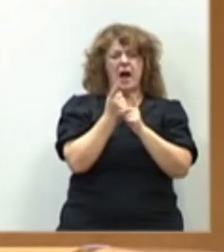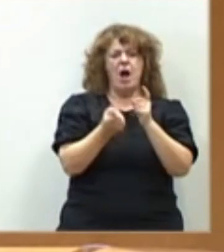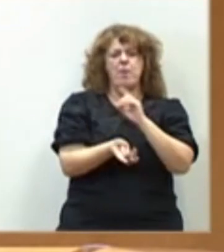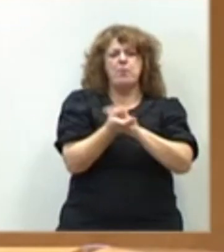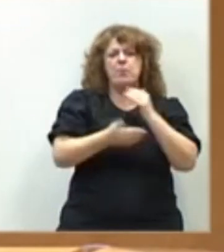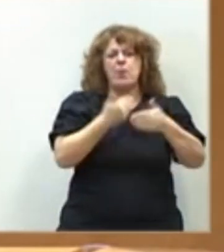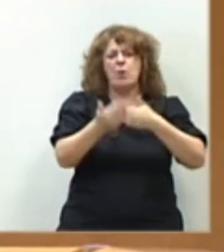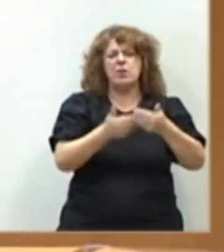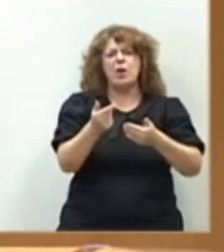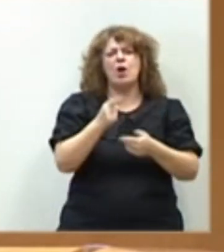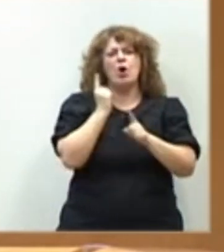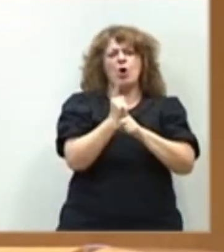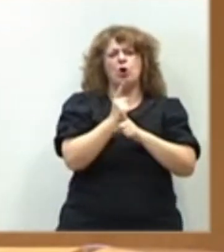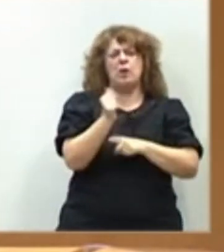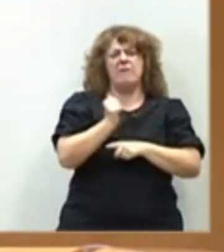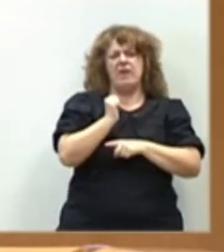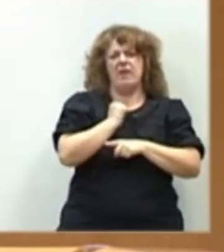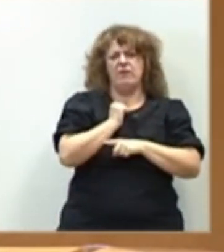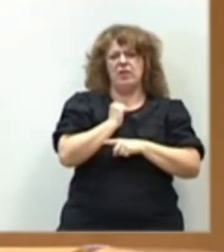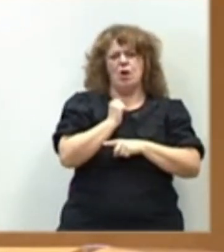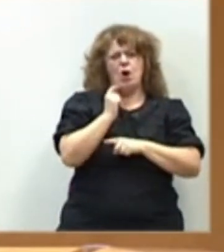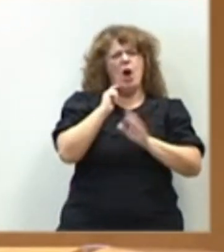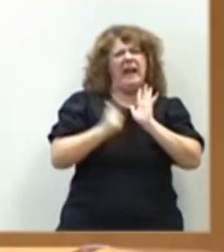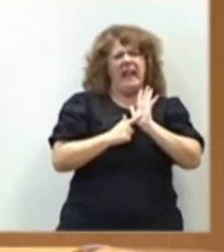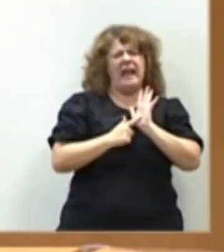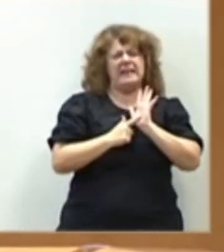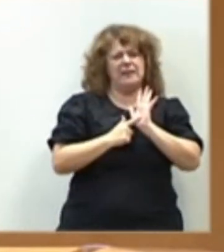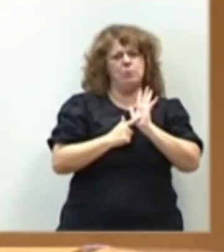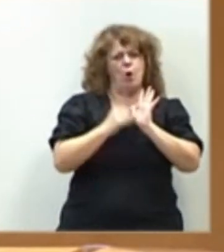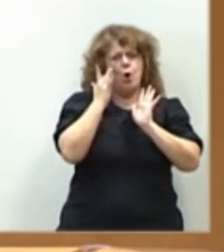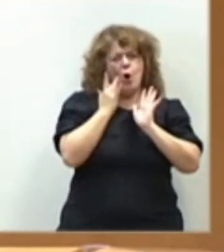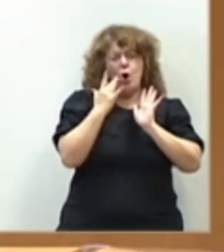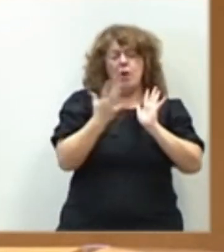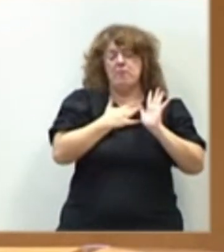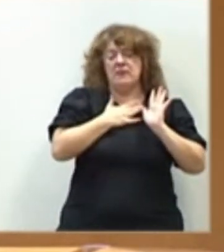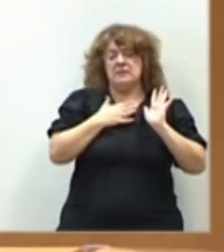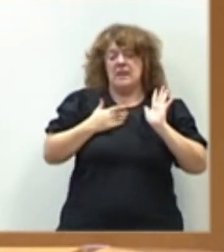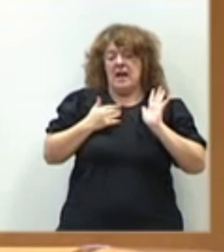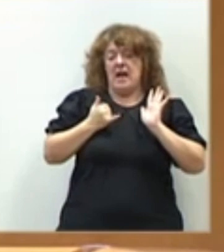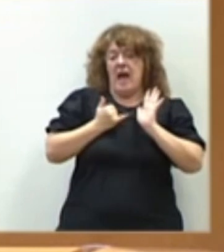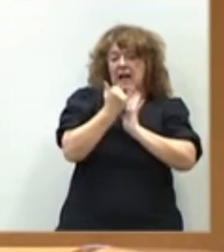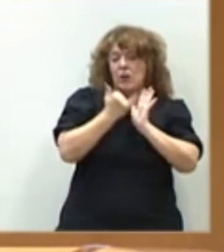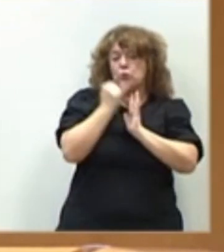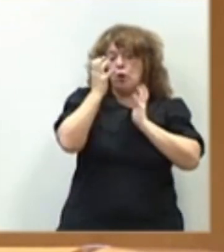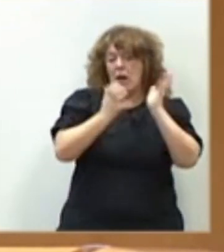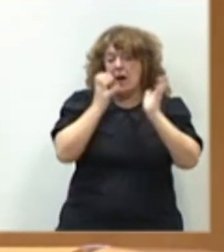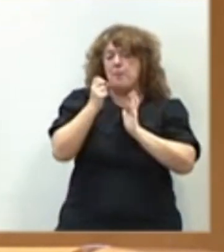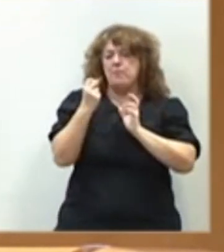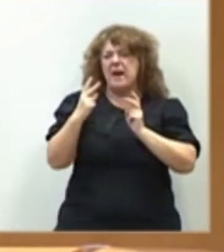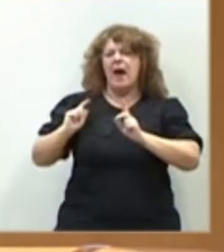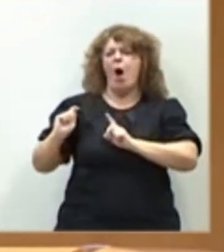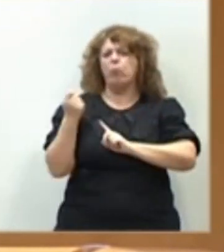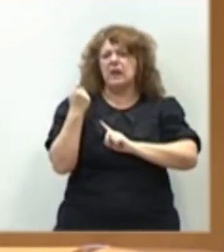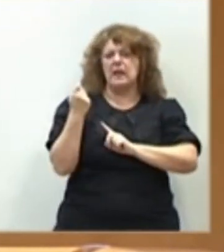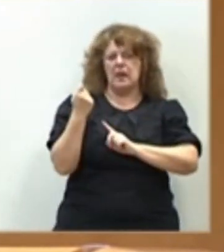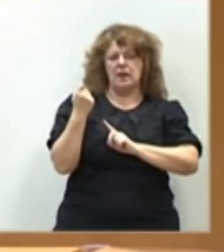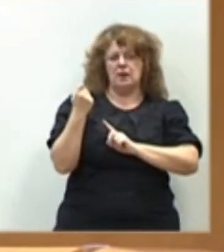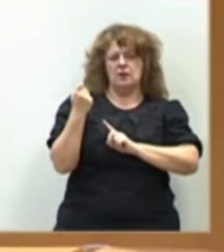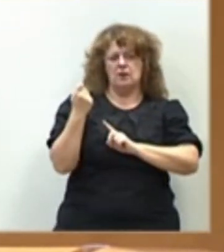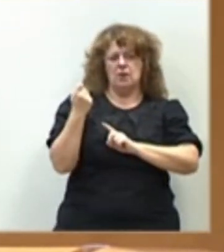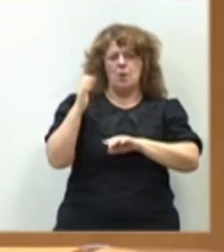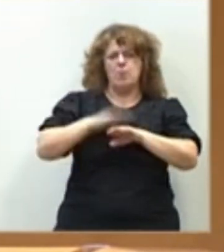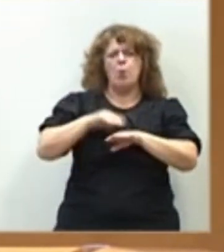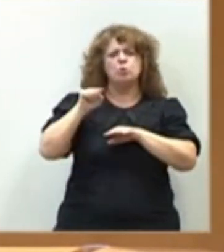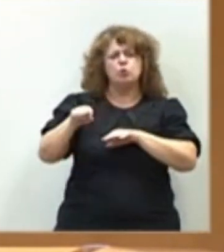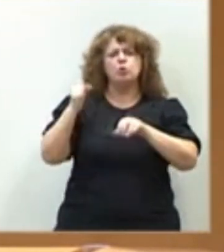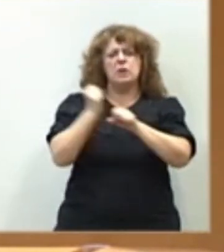el beneficio legítimo que tienen todos los agricultores, ganaderos y pescadores a obtener por su